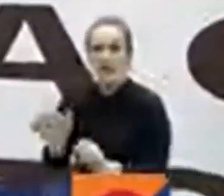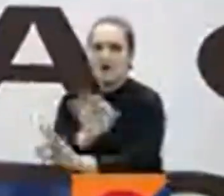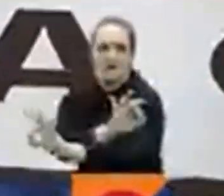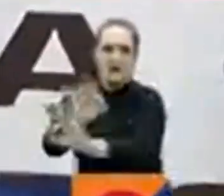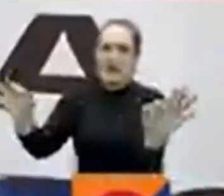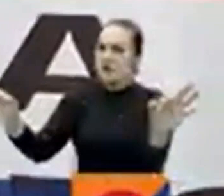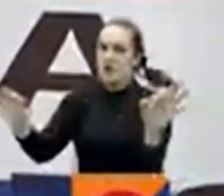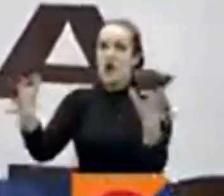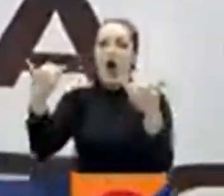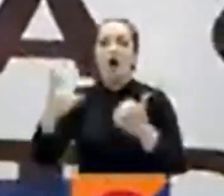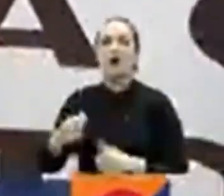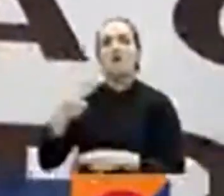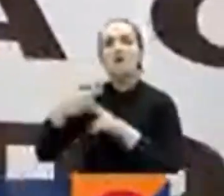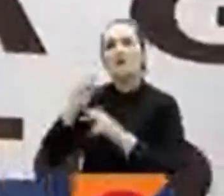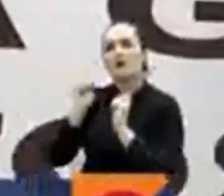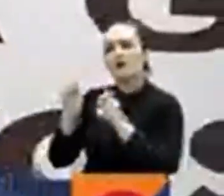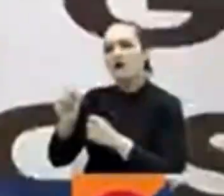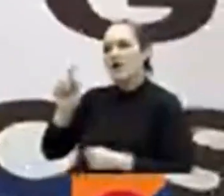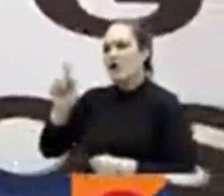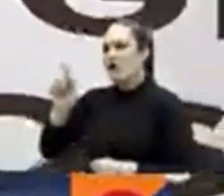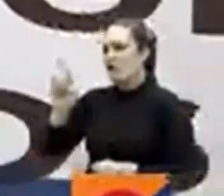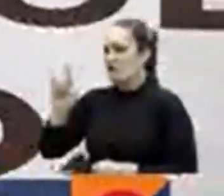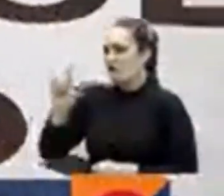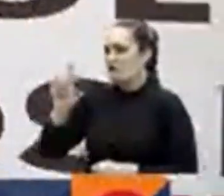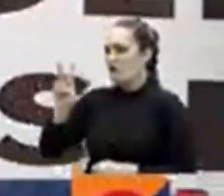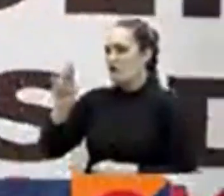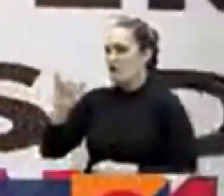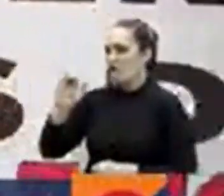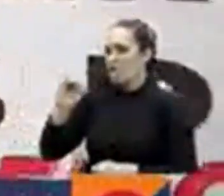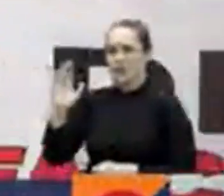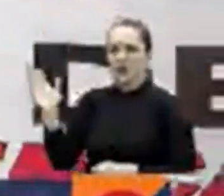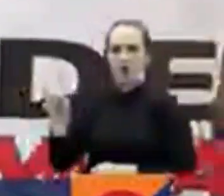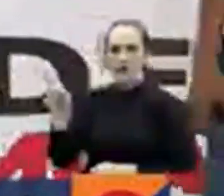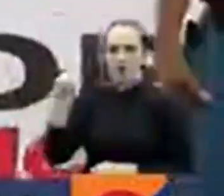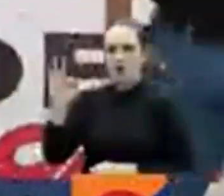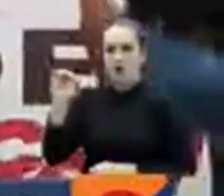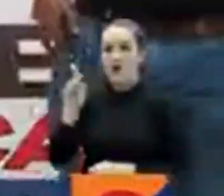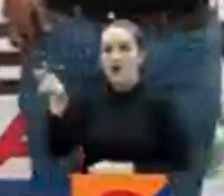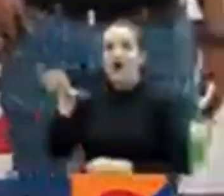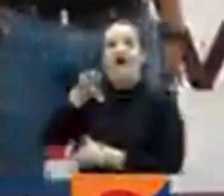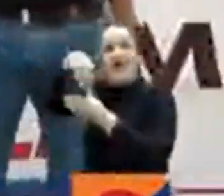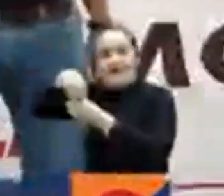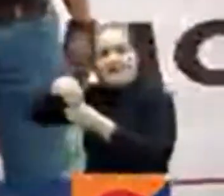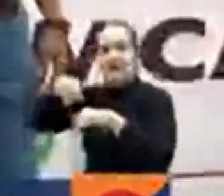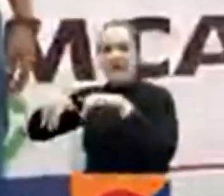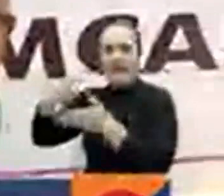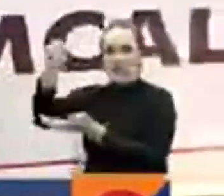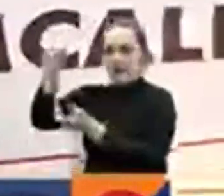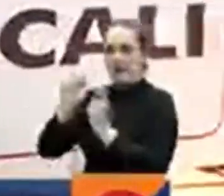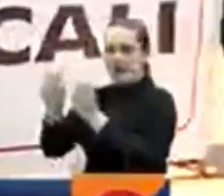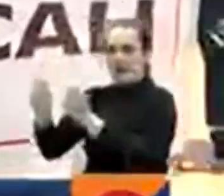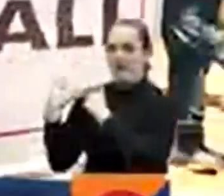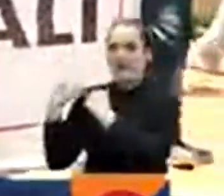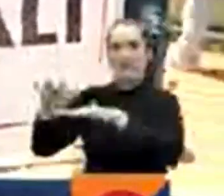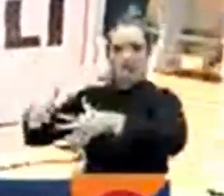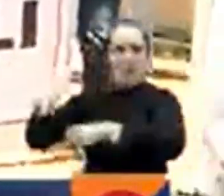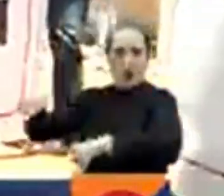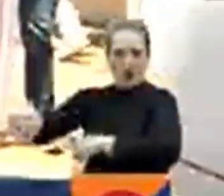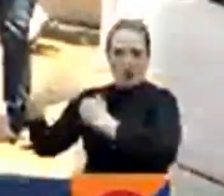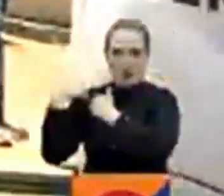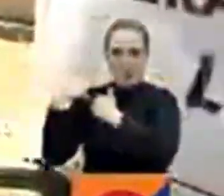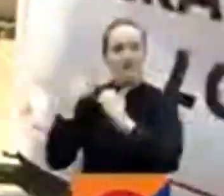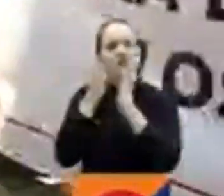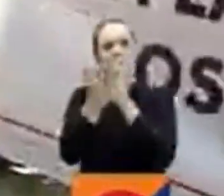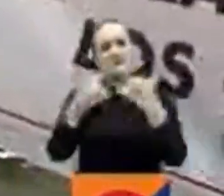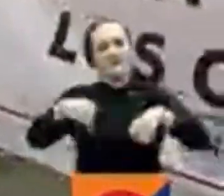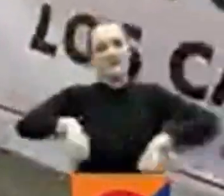está Fulvio Leonardo Soto quien hace parte de la Secretaría de Hacienda. Con esta información me despido de Cali. Alejandro